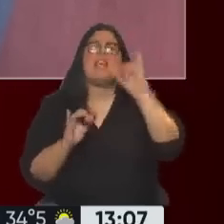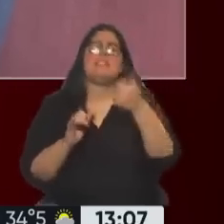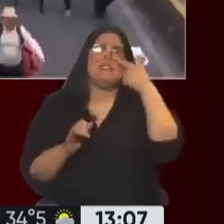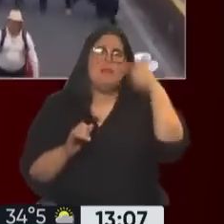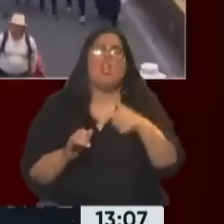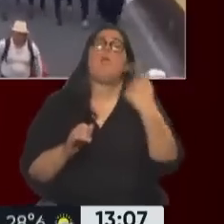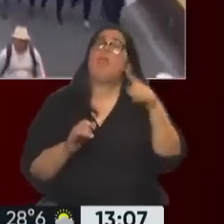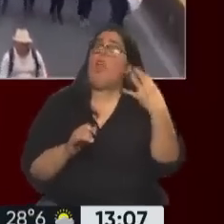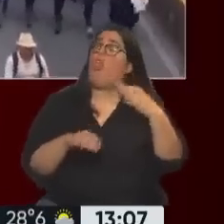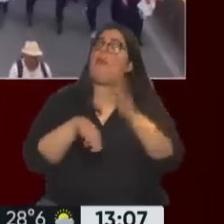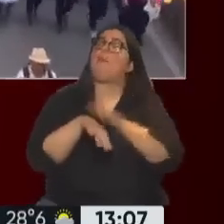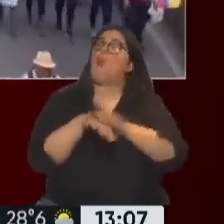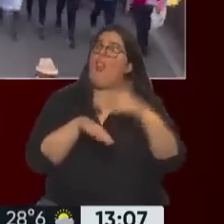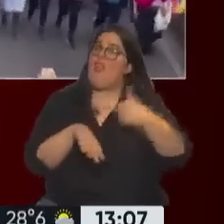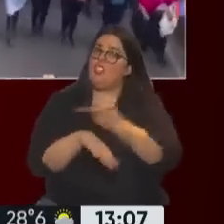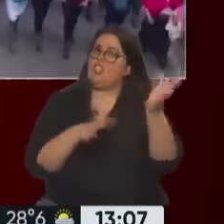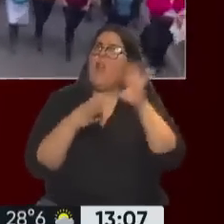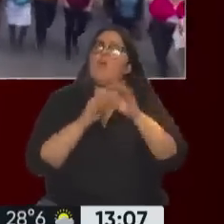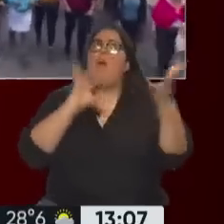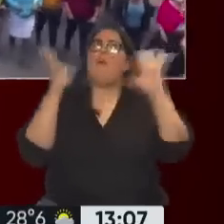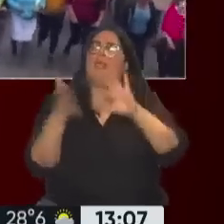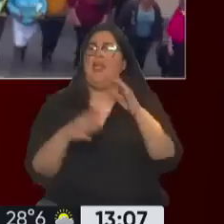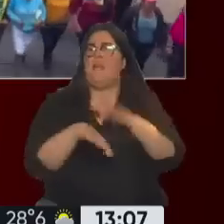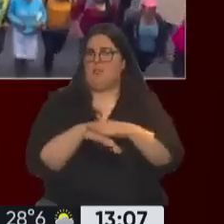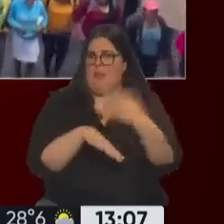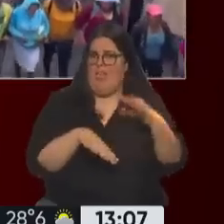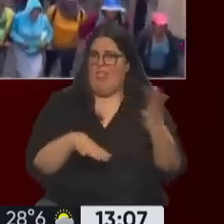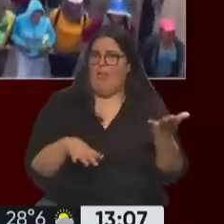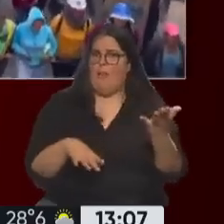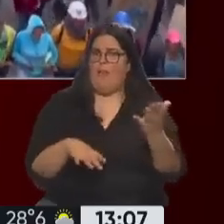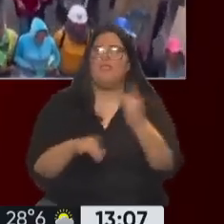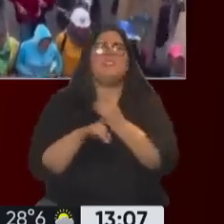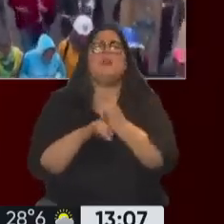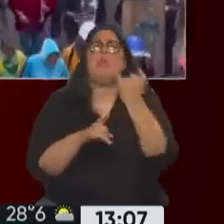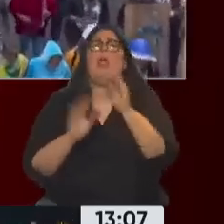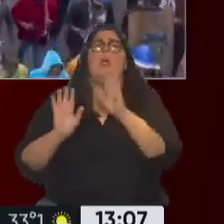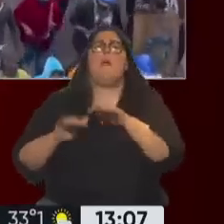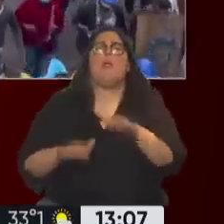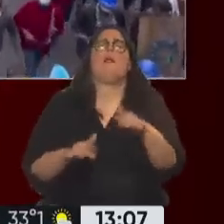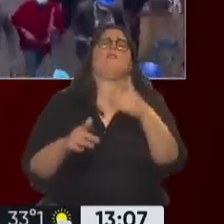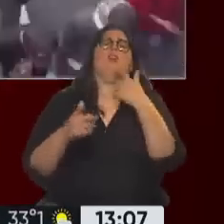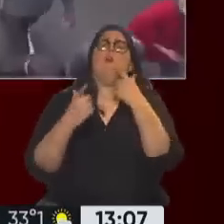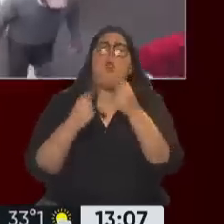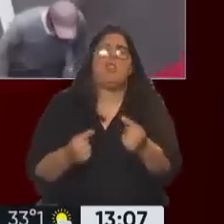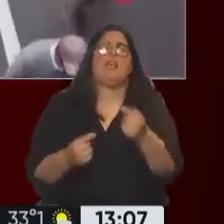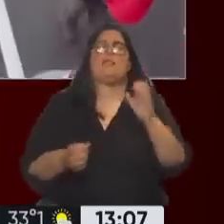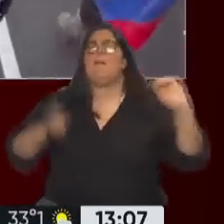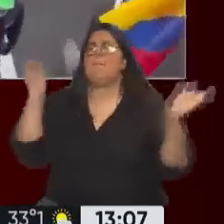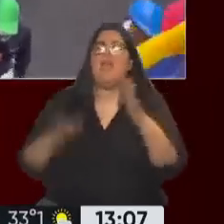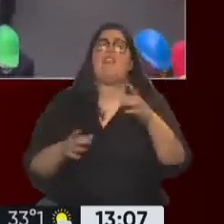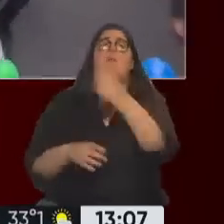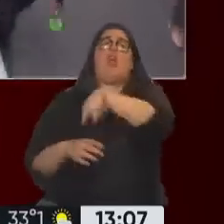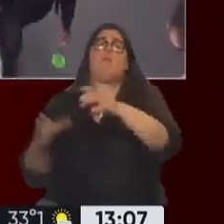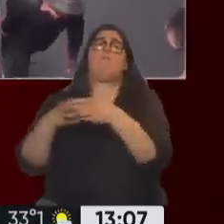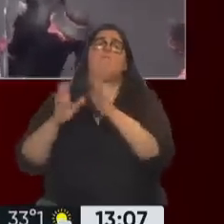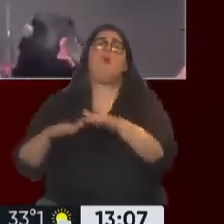responsabilidad social y ambiental. Y después de tres meses tenía paros, piedras, cirra de carretera, porque a brava querían imponer su agenda. Eso no